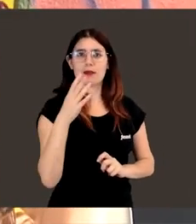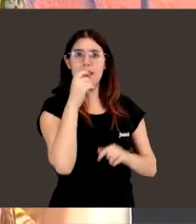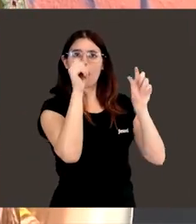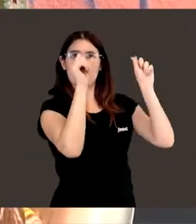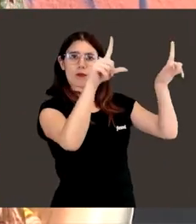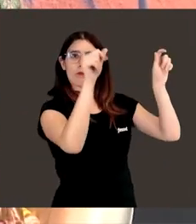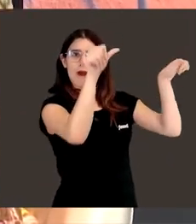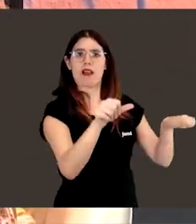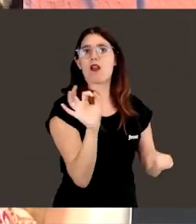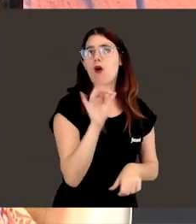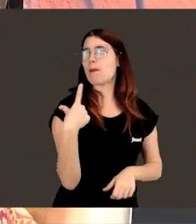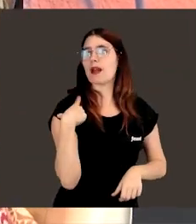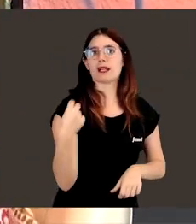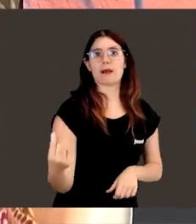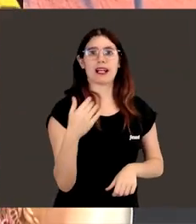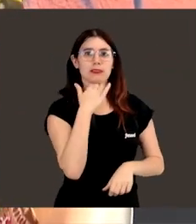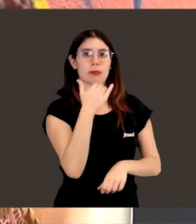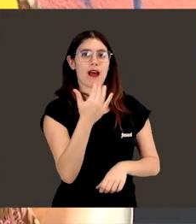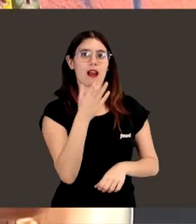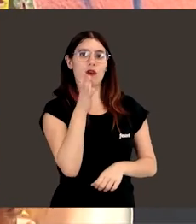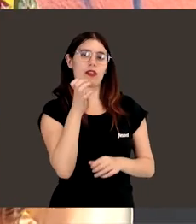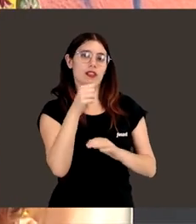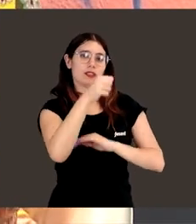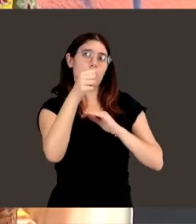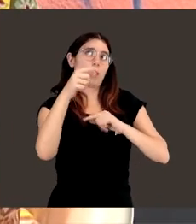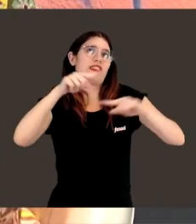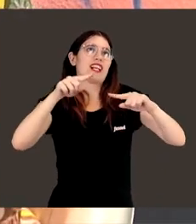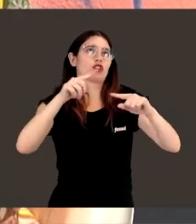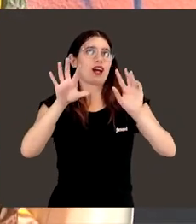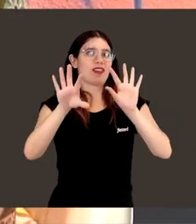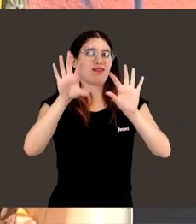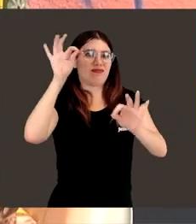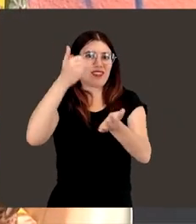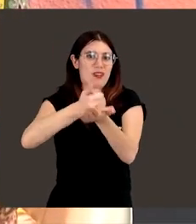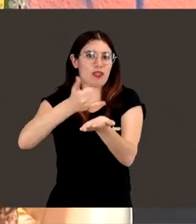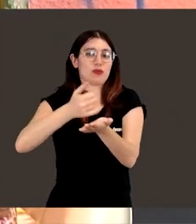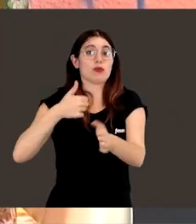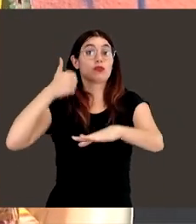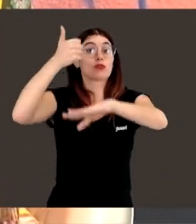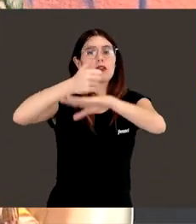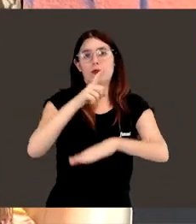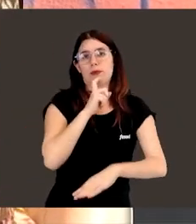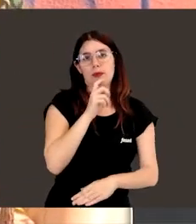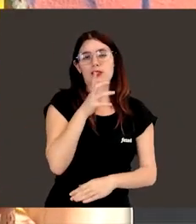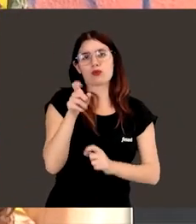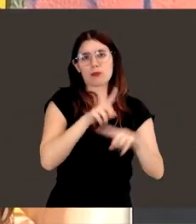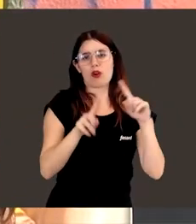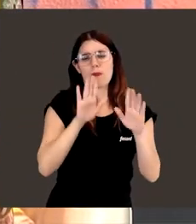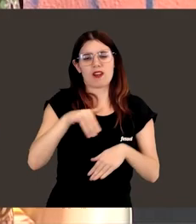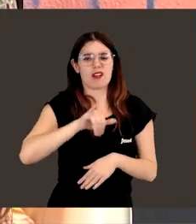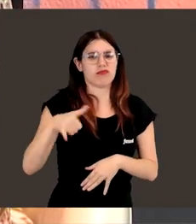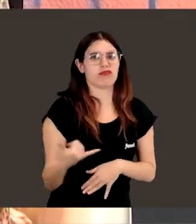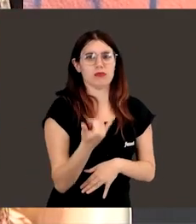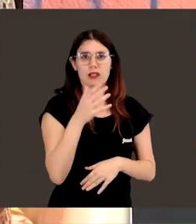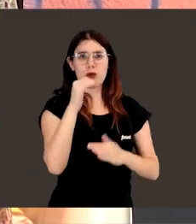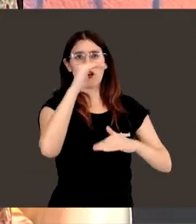Para que te elijan para ser, no directora de un centro o de un instituto. Entonces, claro, esto es un hándicap que muchas mujeres, claro, te vas cansando y la lucha